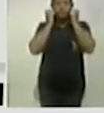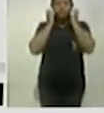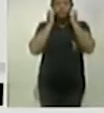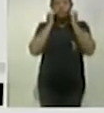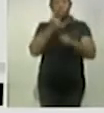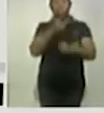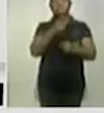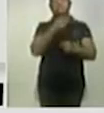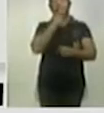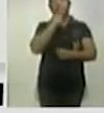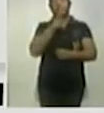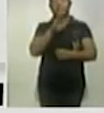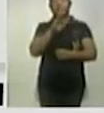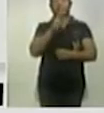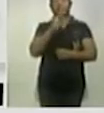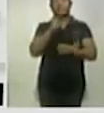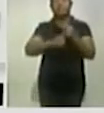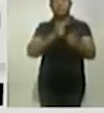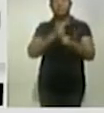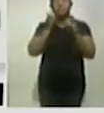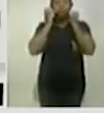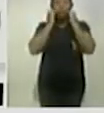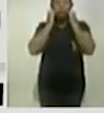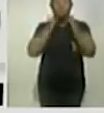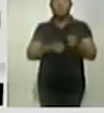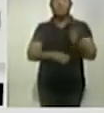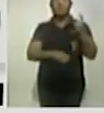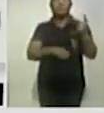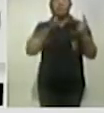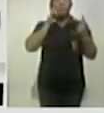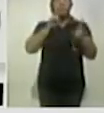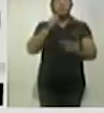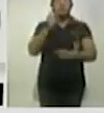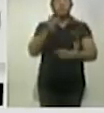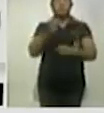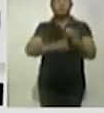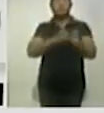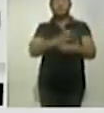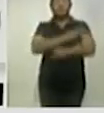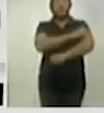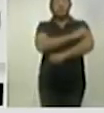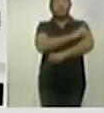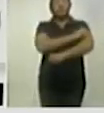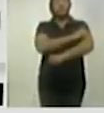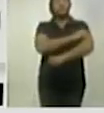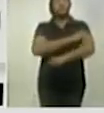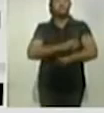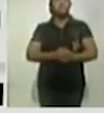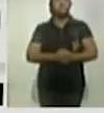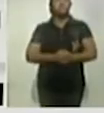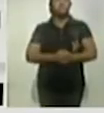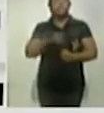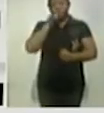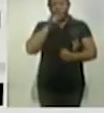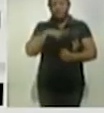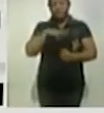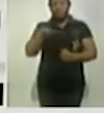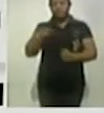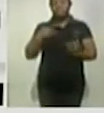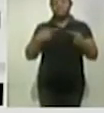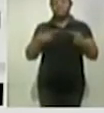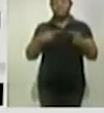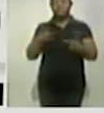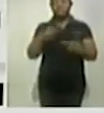un hombre de cuarenta y ocho años con obesidad y una mujer de sesenta y dos años con hipertensión arterial. Además, un paciente masculino de